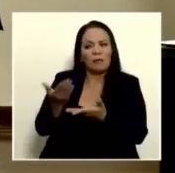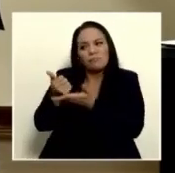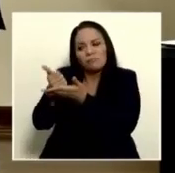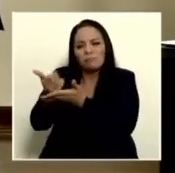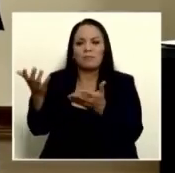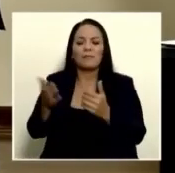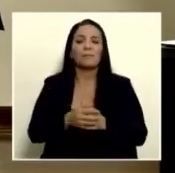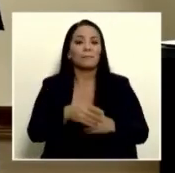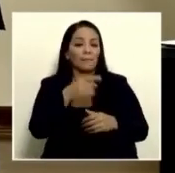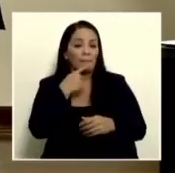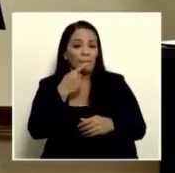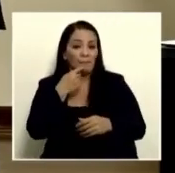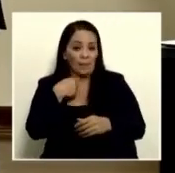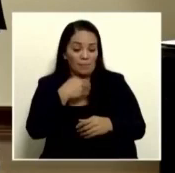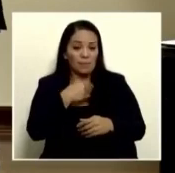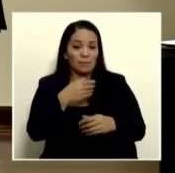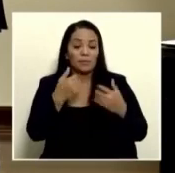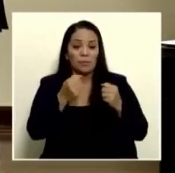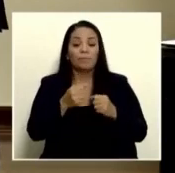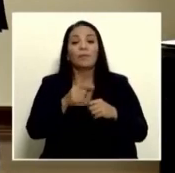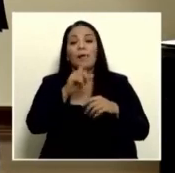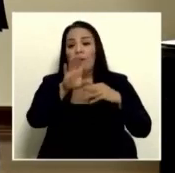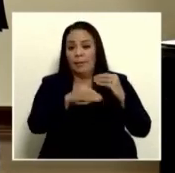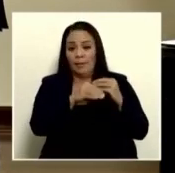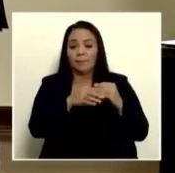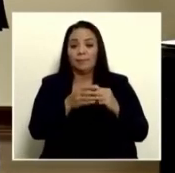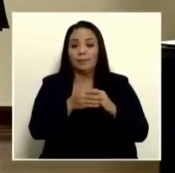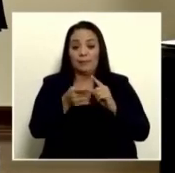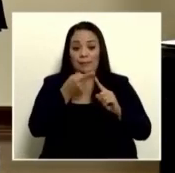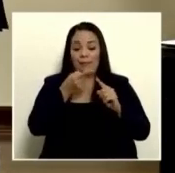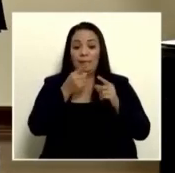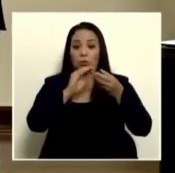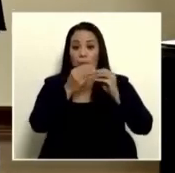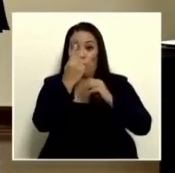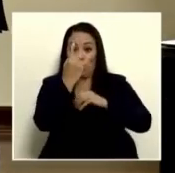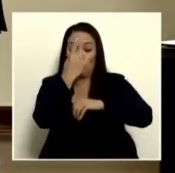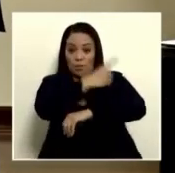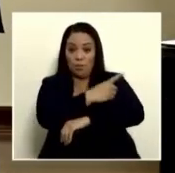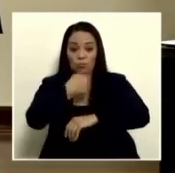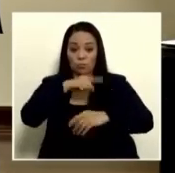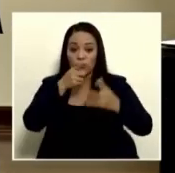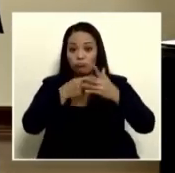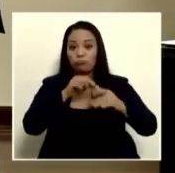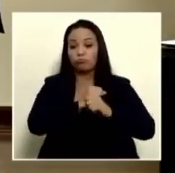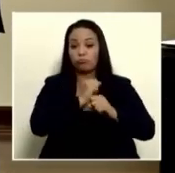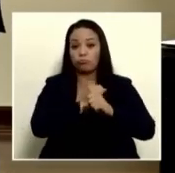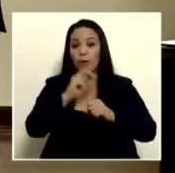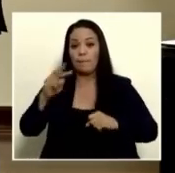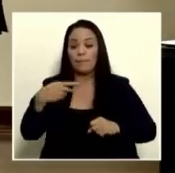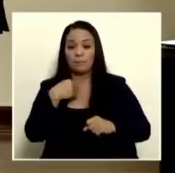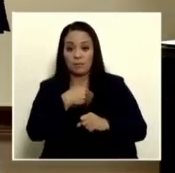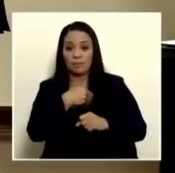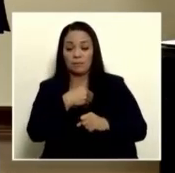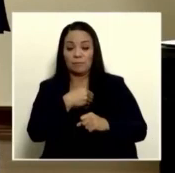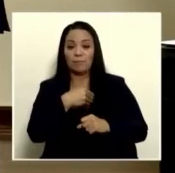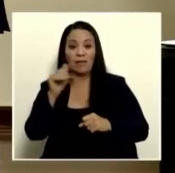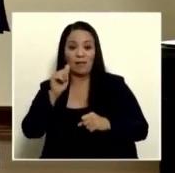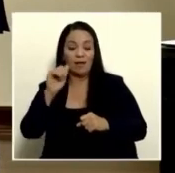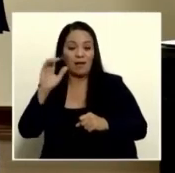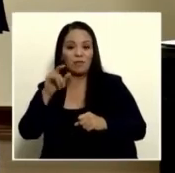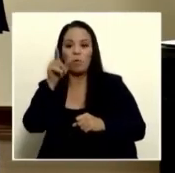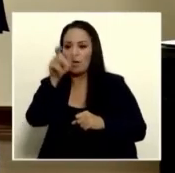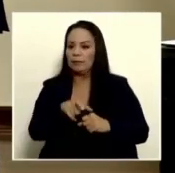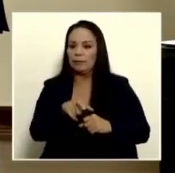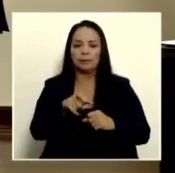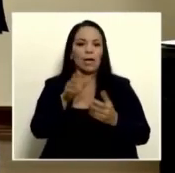tal vez como para agregar de parte del ministerio de salud desde el día uno que entramos nuestro viceministro el doctor Alexei Carvillo es experto en